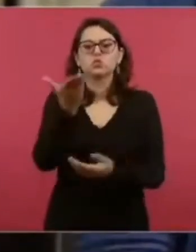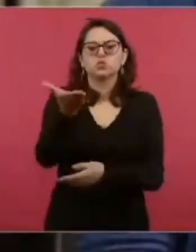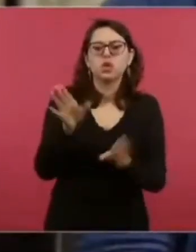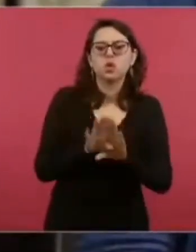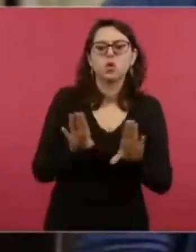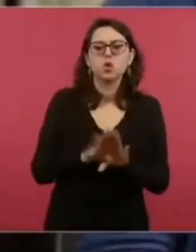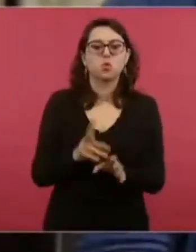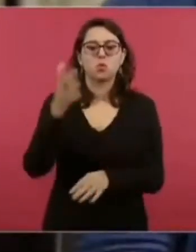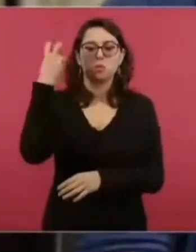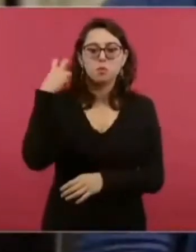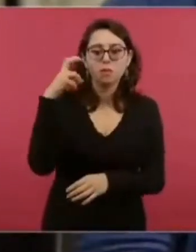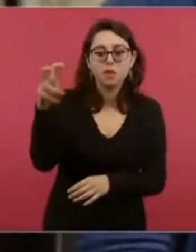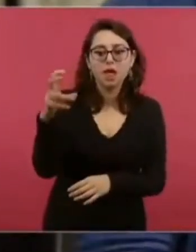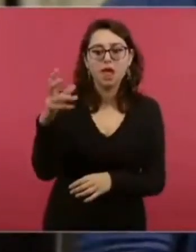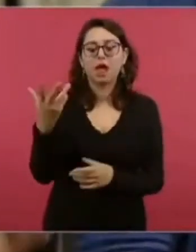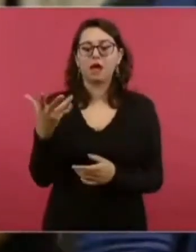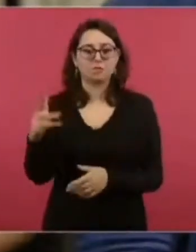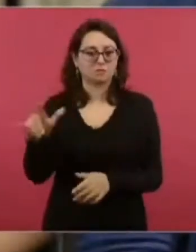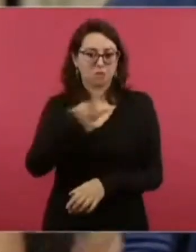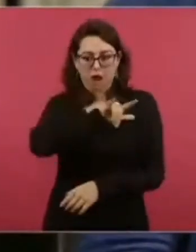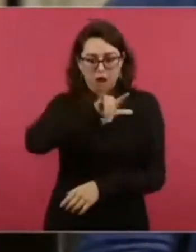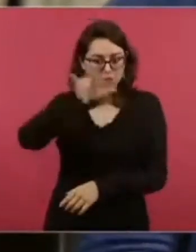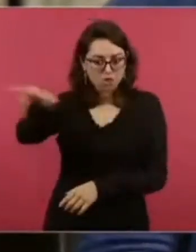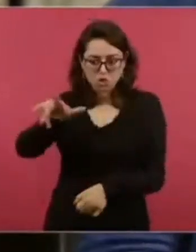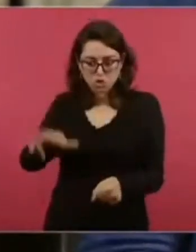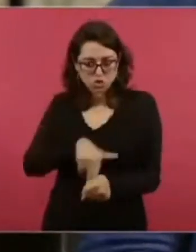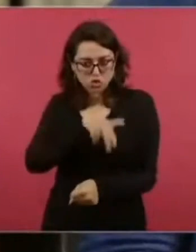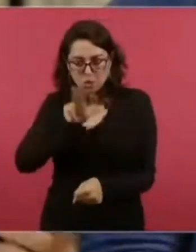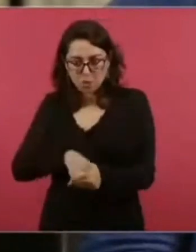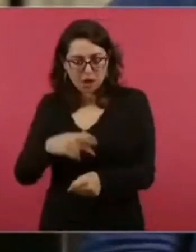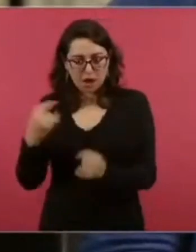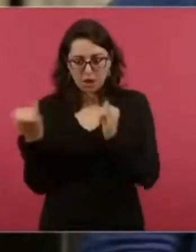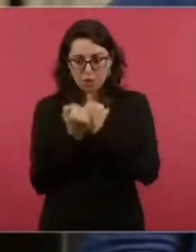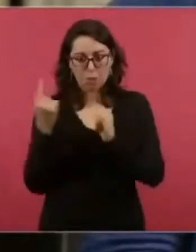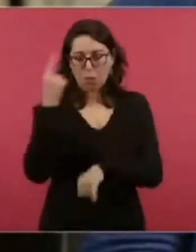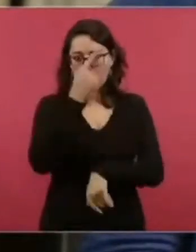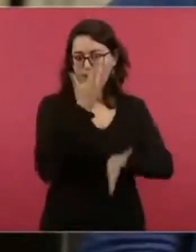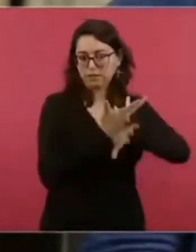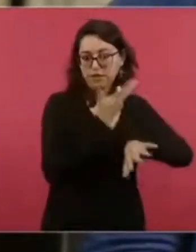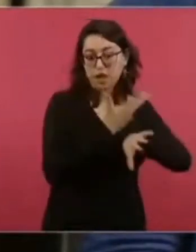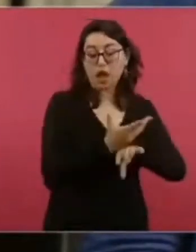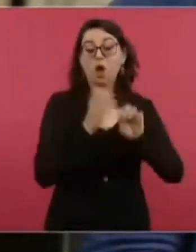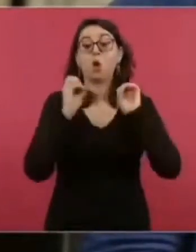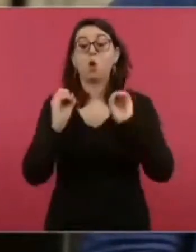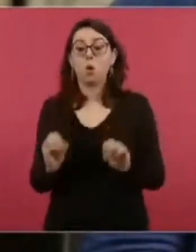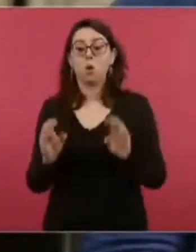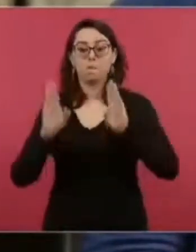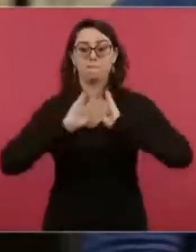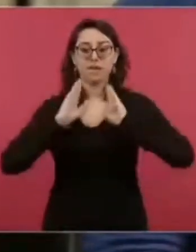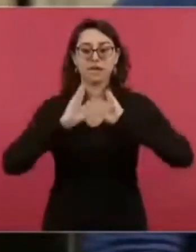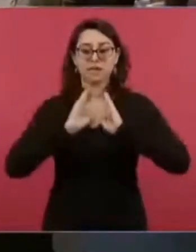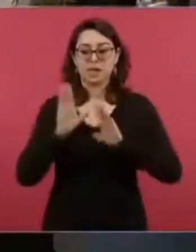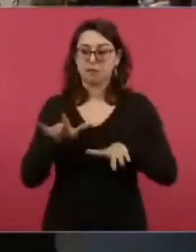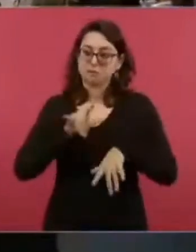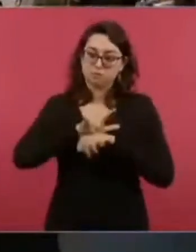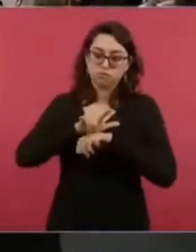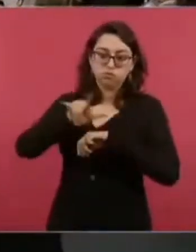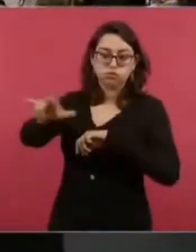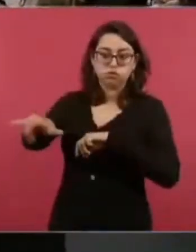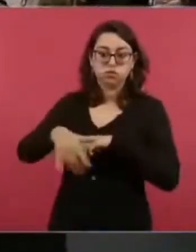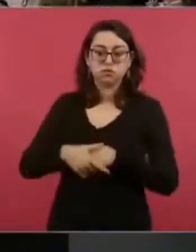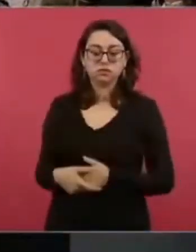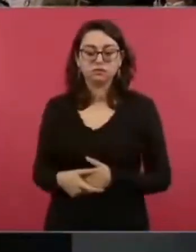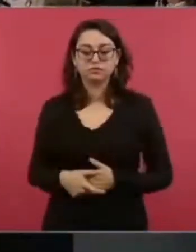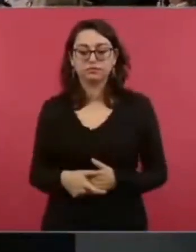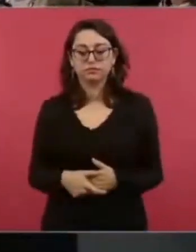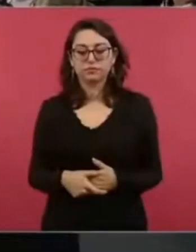a ocupar los vuelos comerciales como ha ido a Estados Unidos o si utilizará el avión militar de la Serena. Todavía